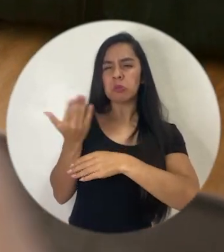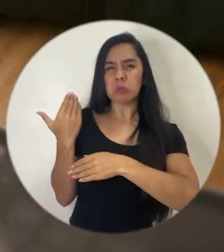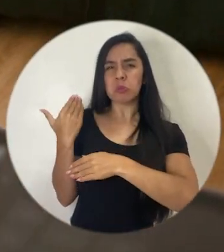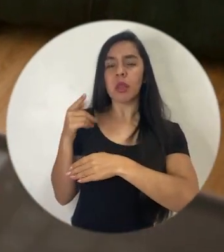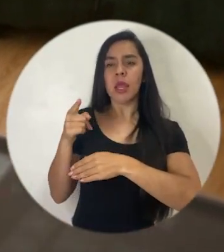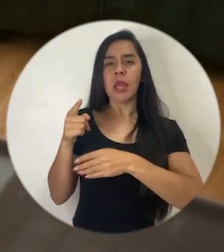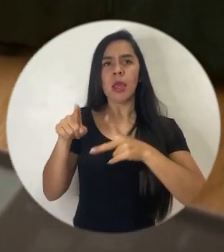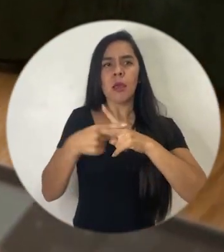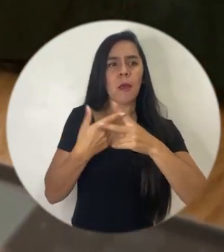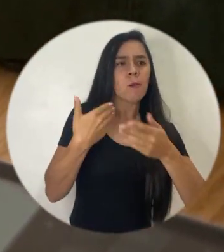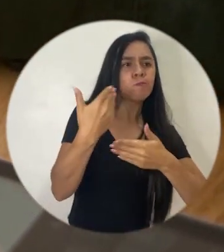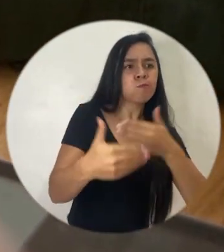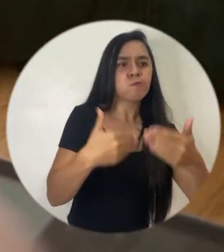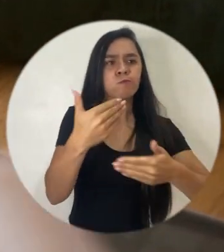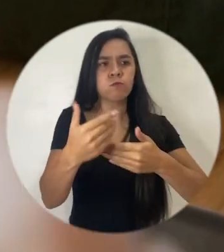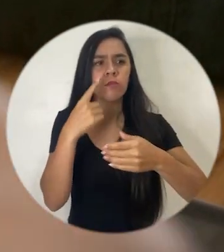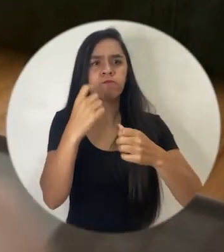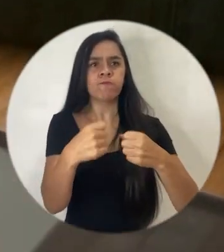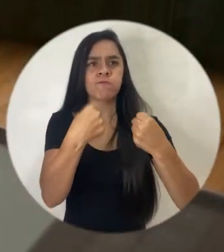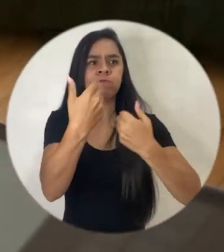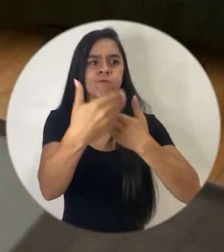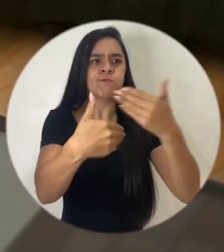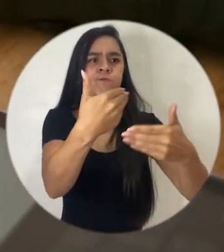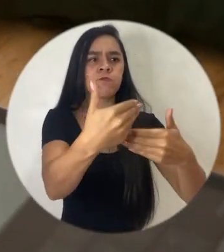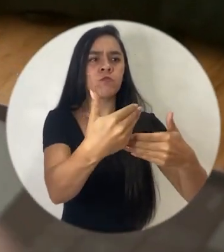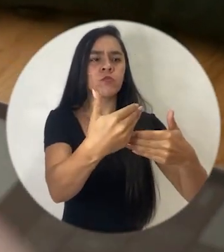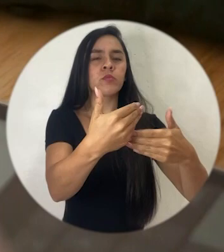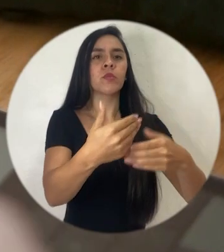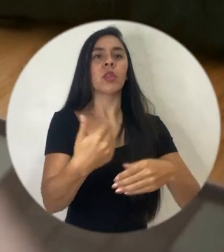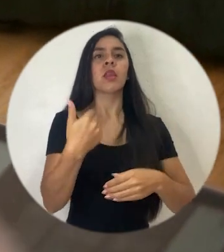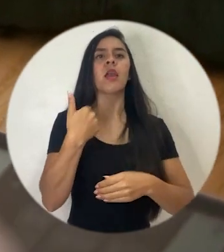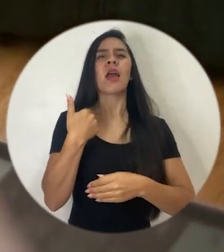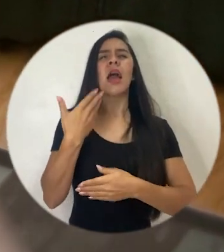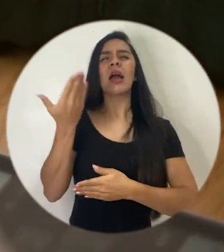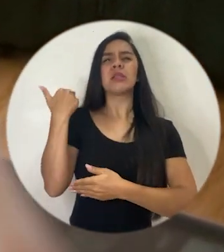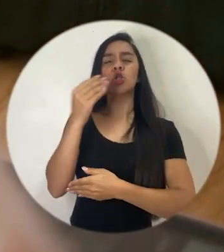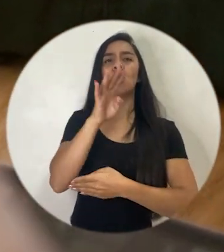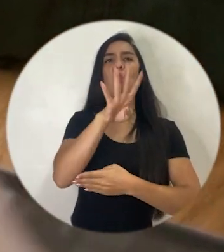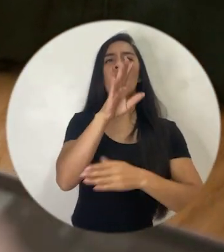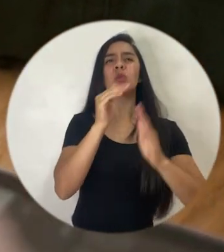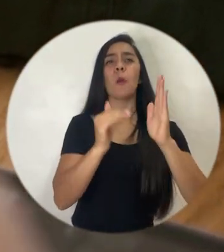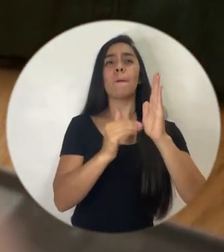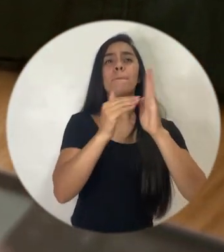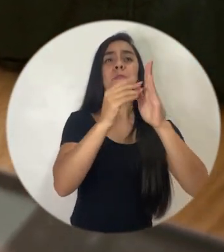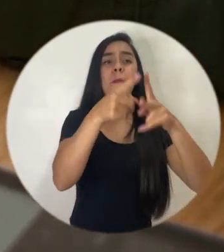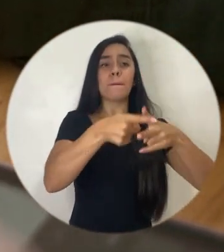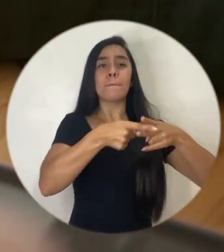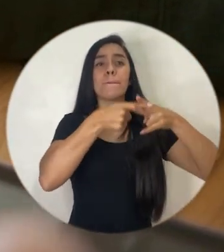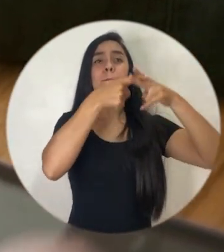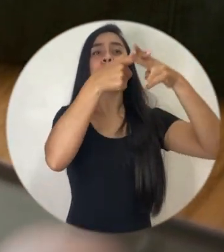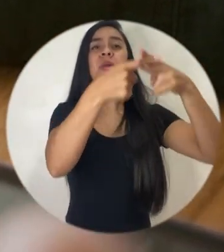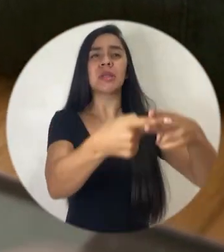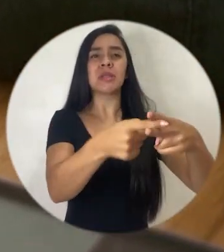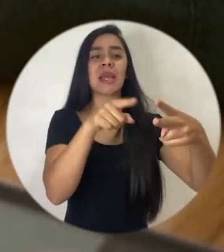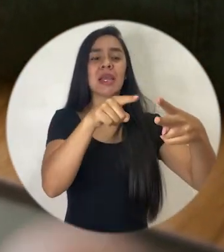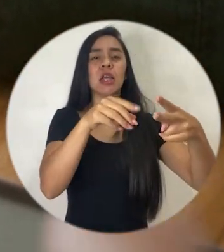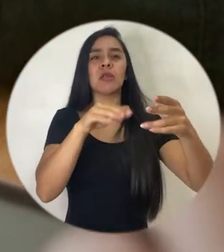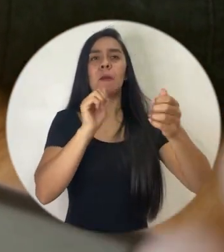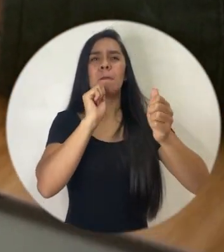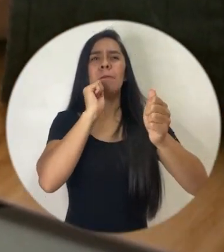a darle fuerza, habían 4 millones de colones prestados a tasas que superaban el